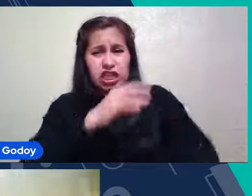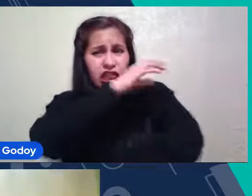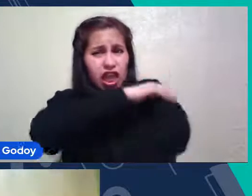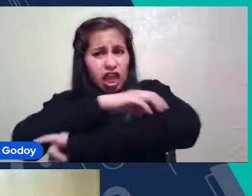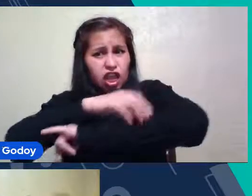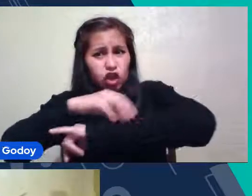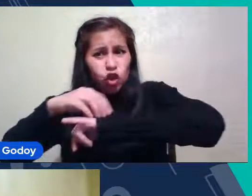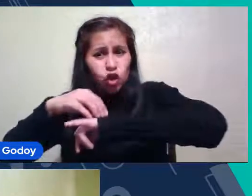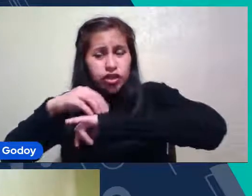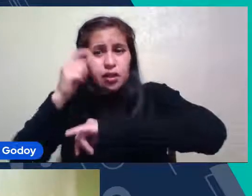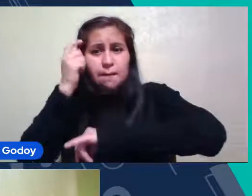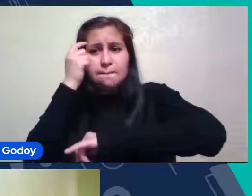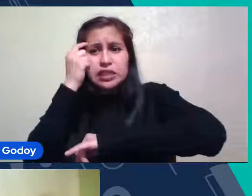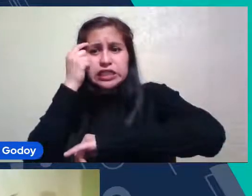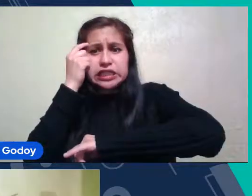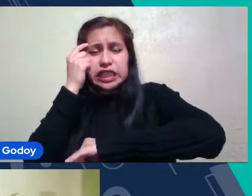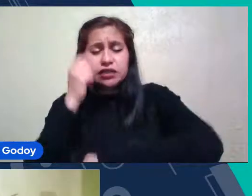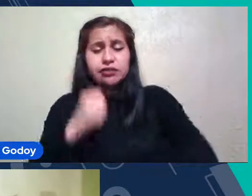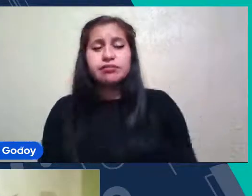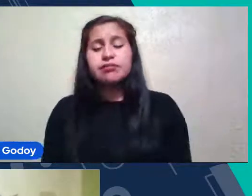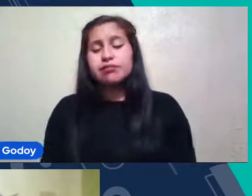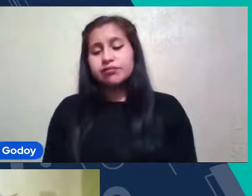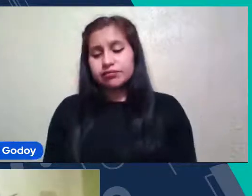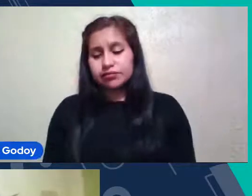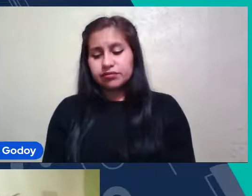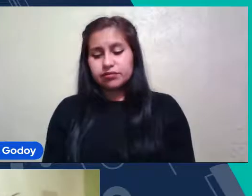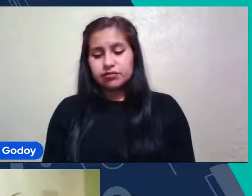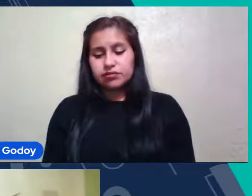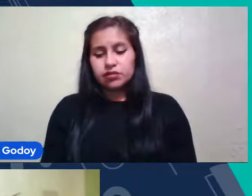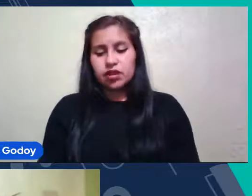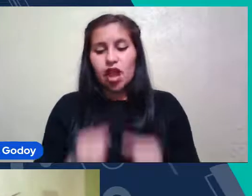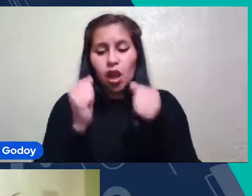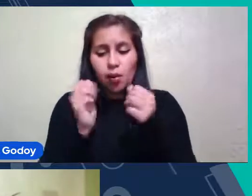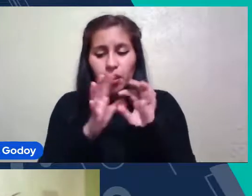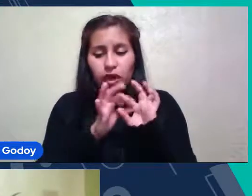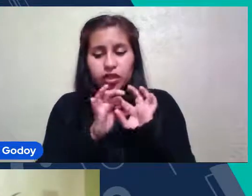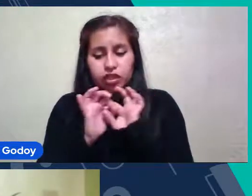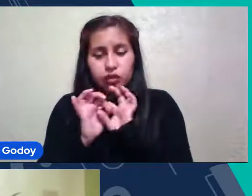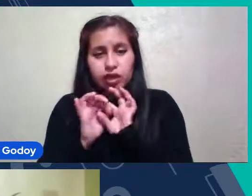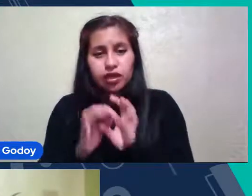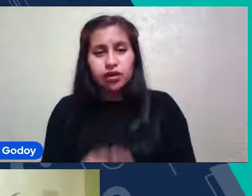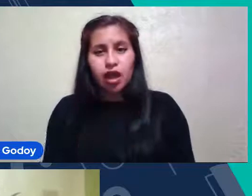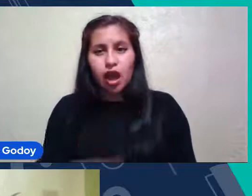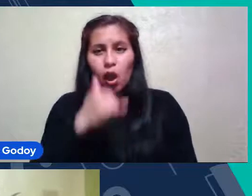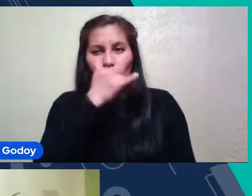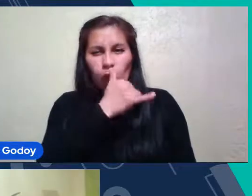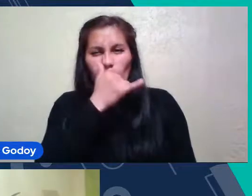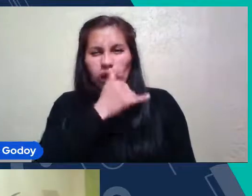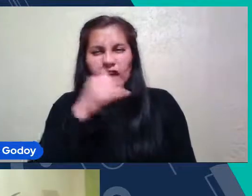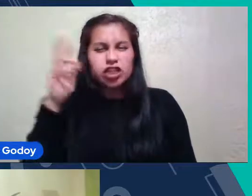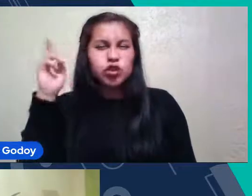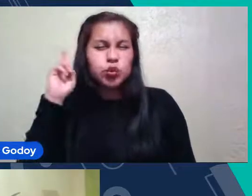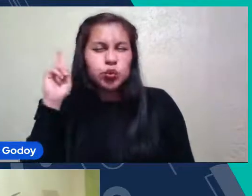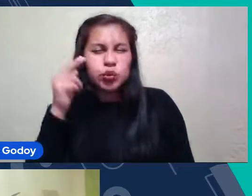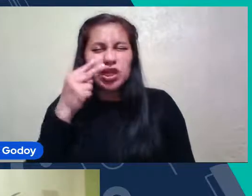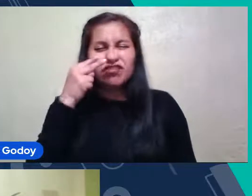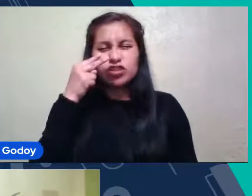Pensemos En la región Y ahí Y me he confundido He dicho Contaminación acústica Contaminación visual